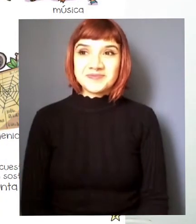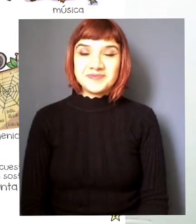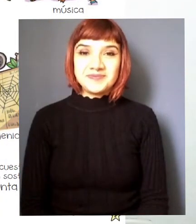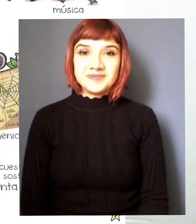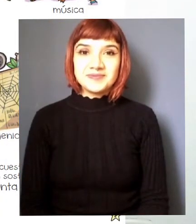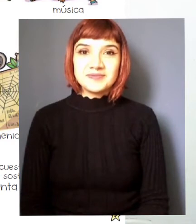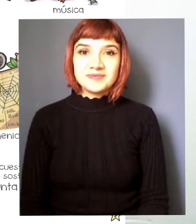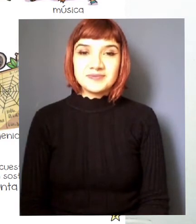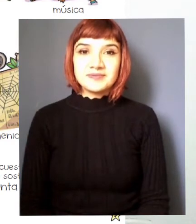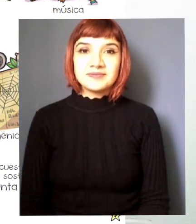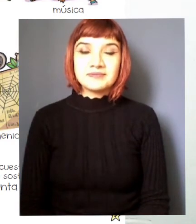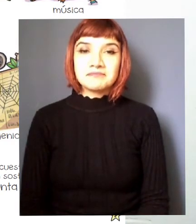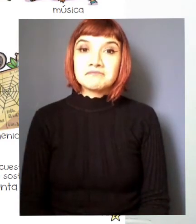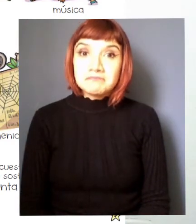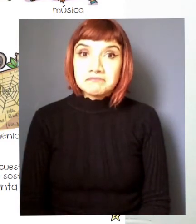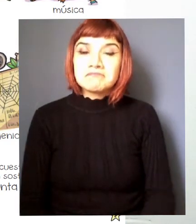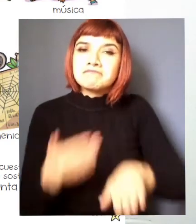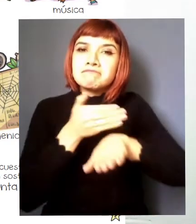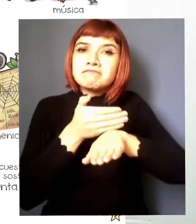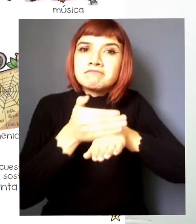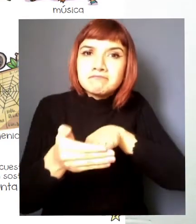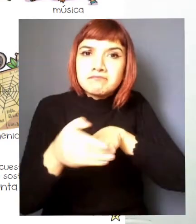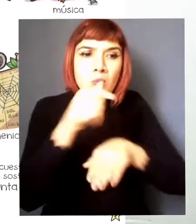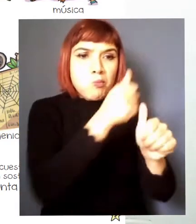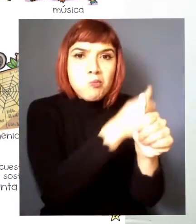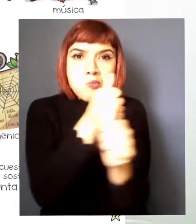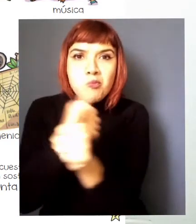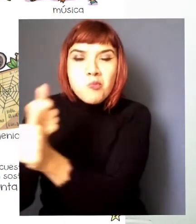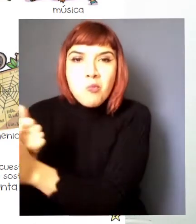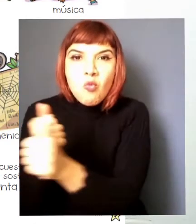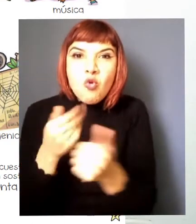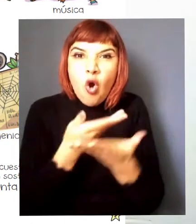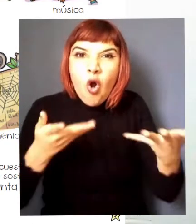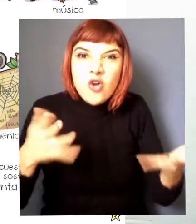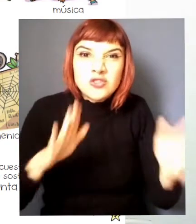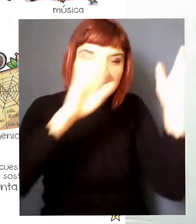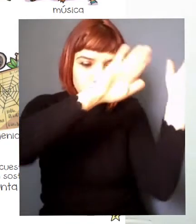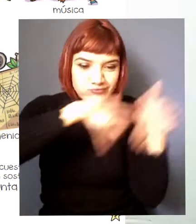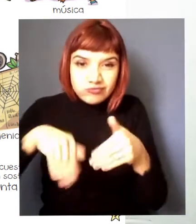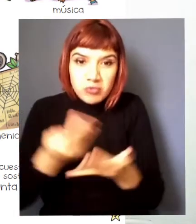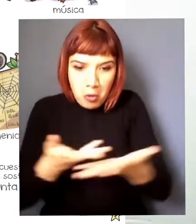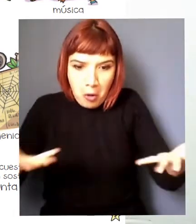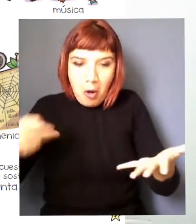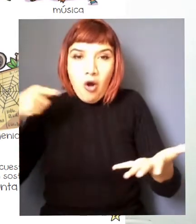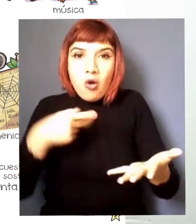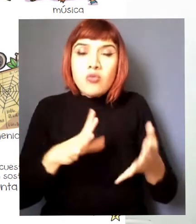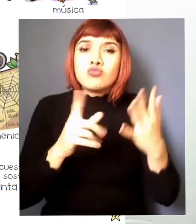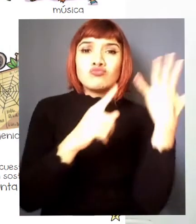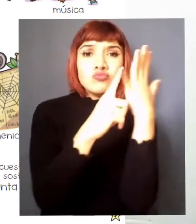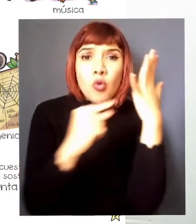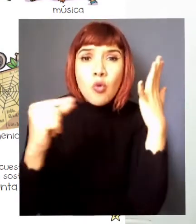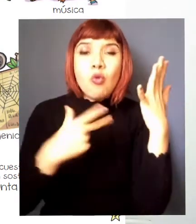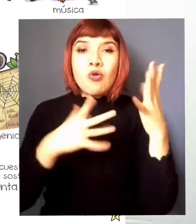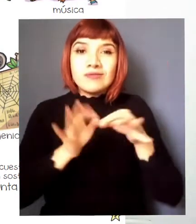ha llegado el gran día cada familia trae lo que prometió hojas lianas